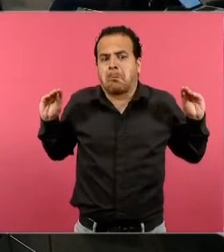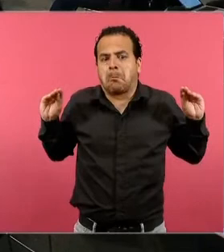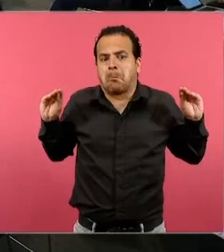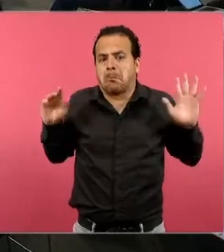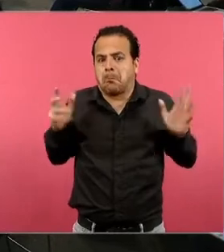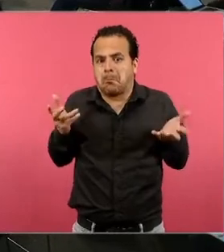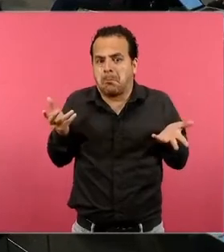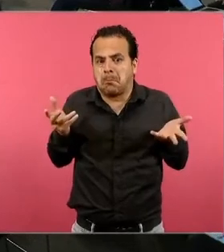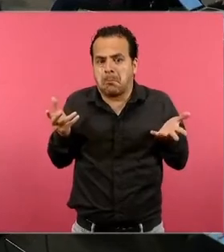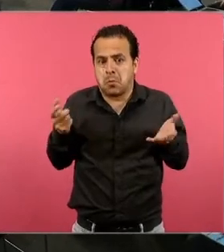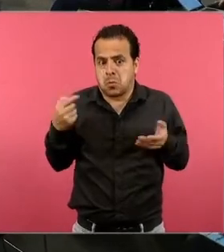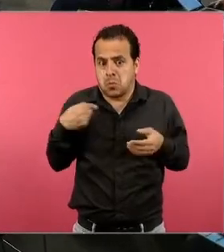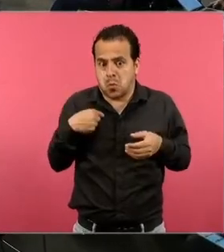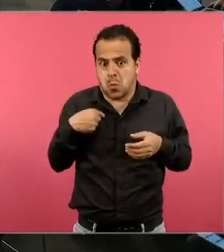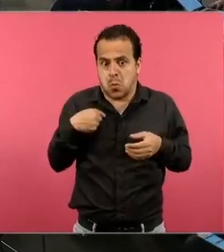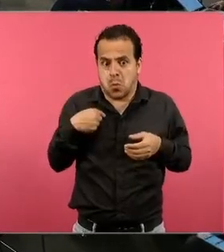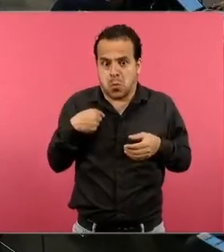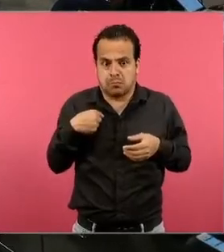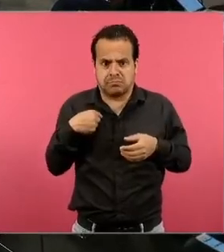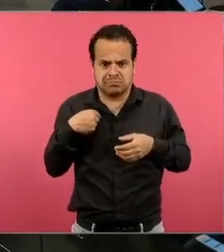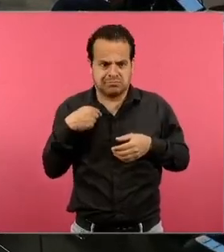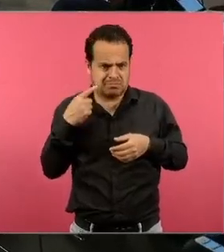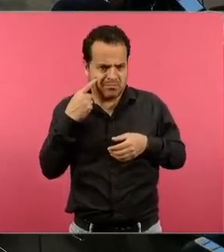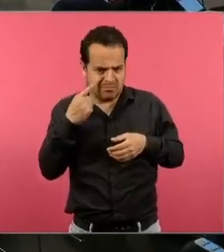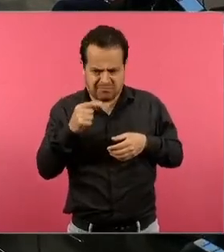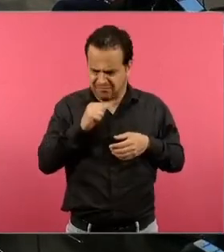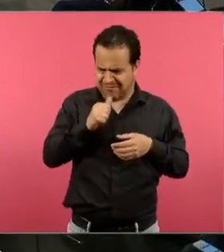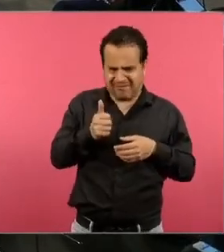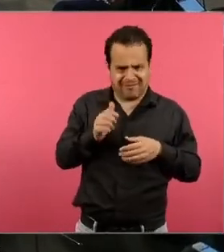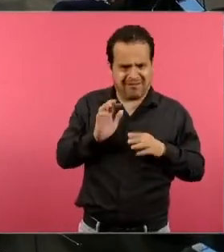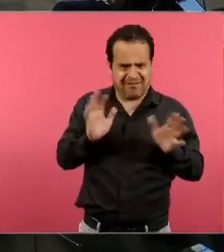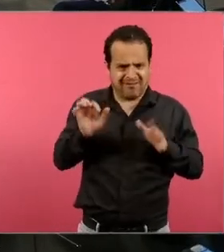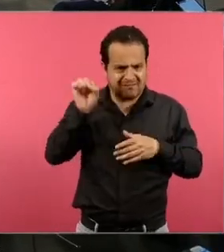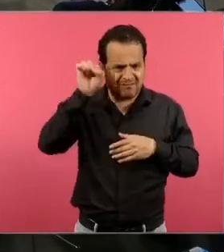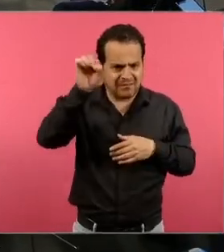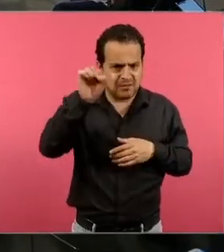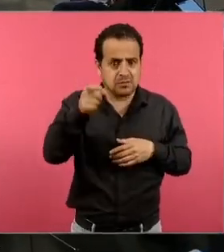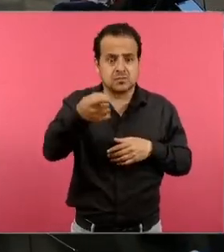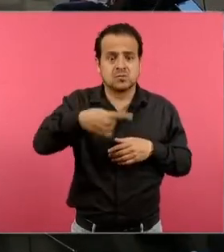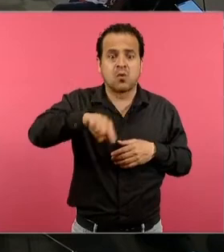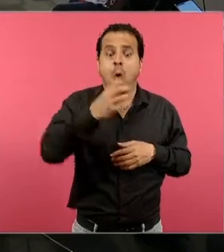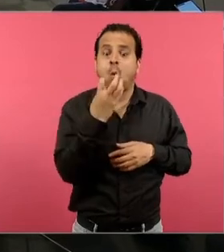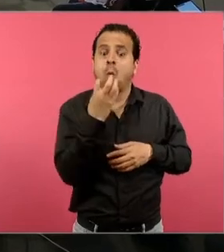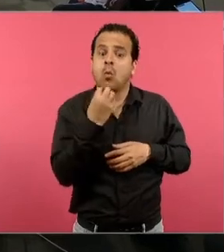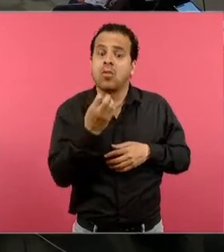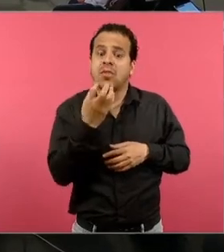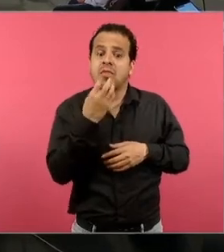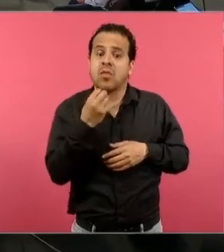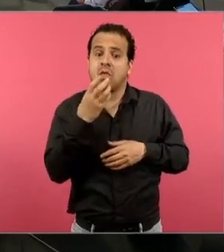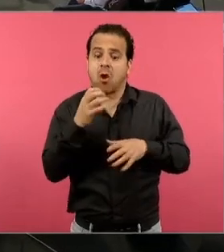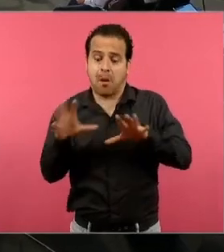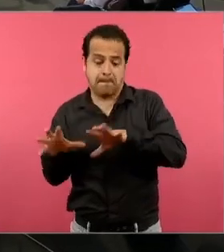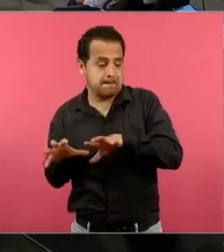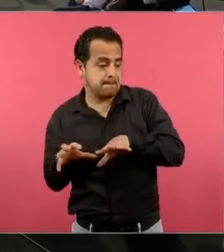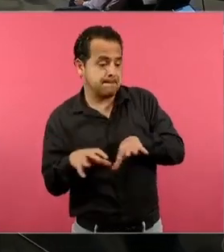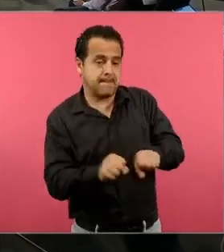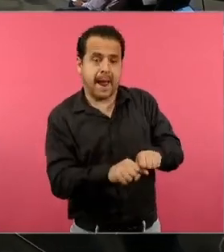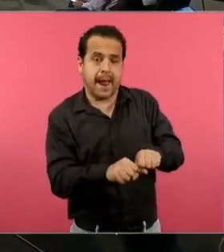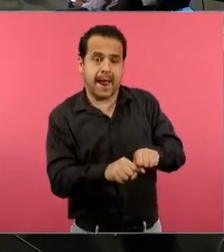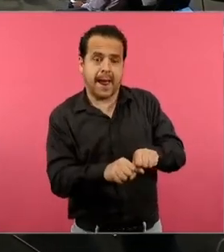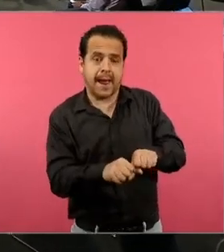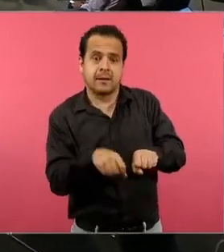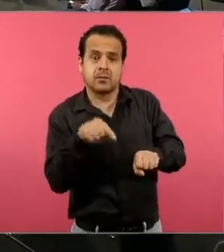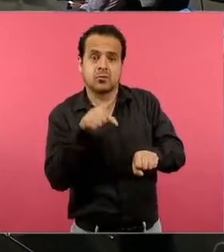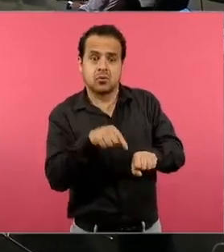porque yo no era judío cuando llegó a buscarme no había nadie más que pudiera protestar